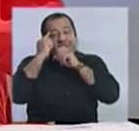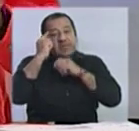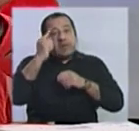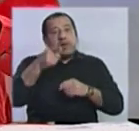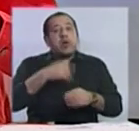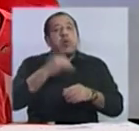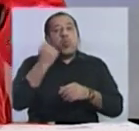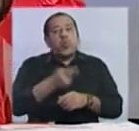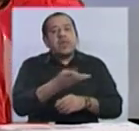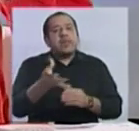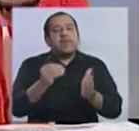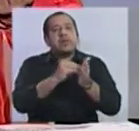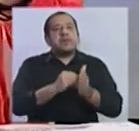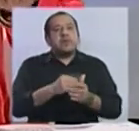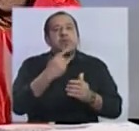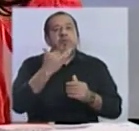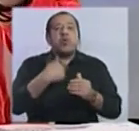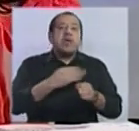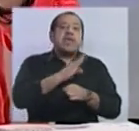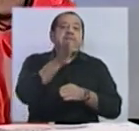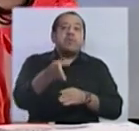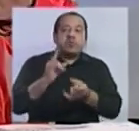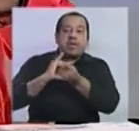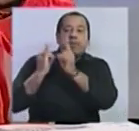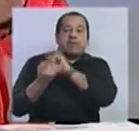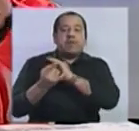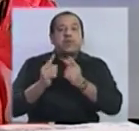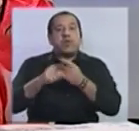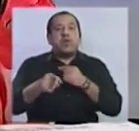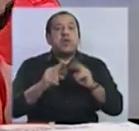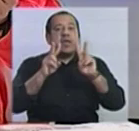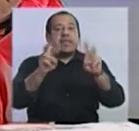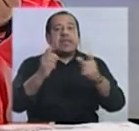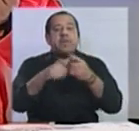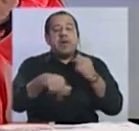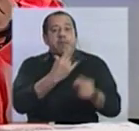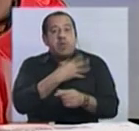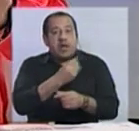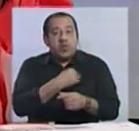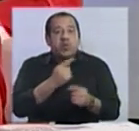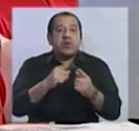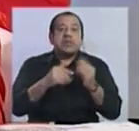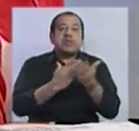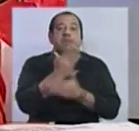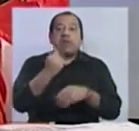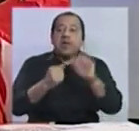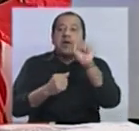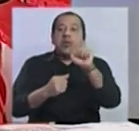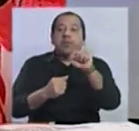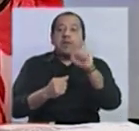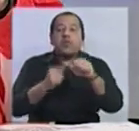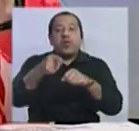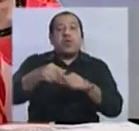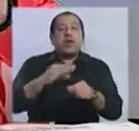cuántas veces, cada vez que íbamos al Parlamento a buscar alguna declaración relacionada con el Partido Nacional, siempre golpeábamos la puerta del